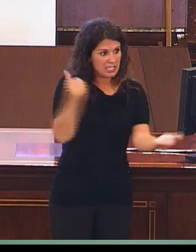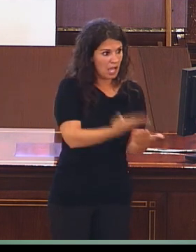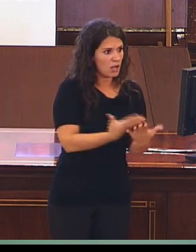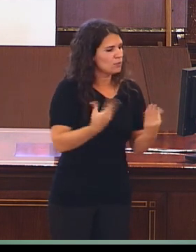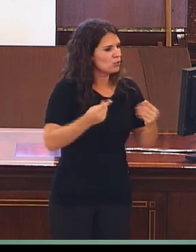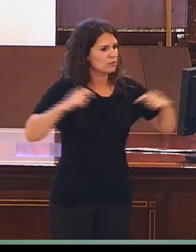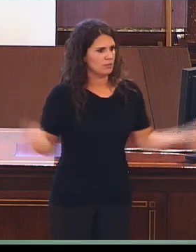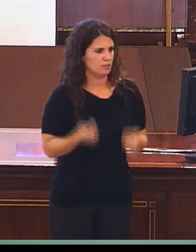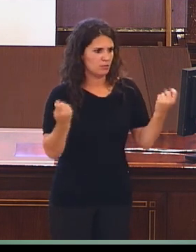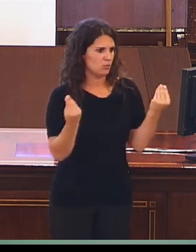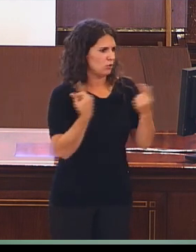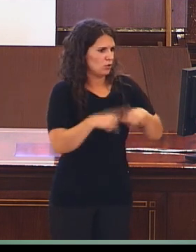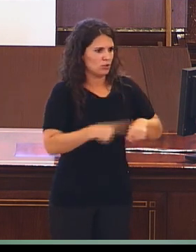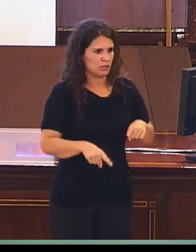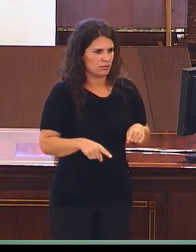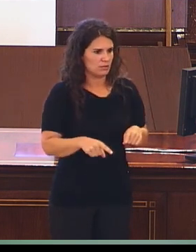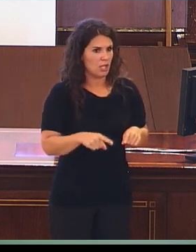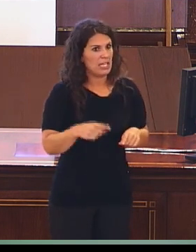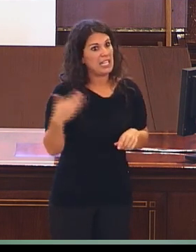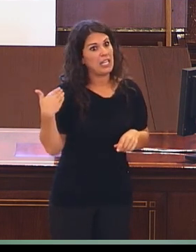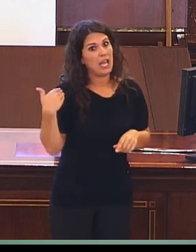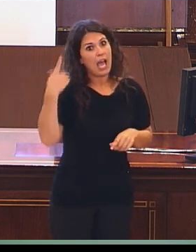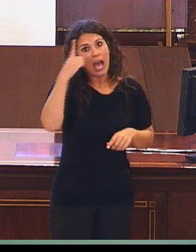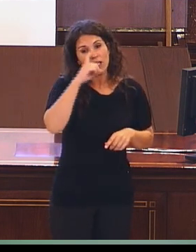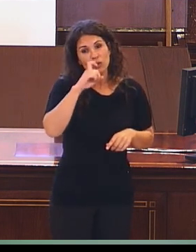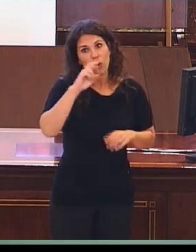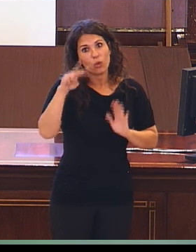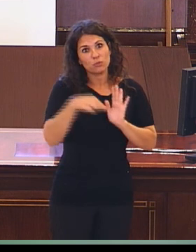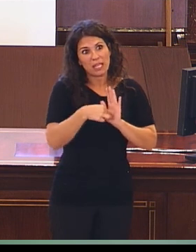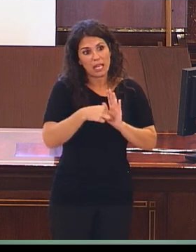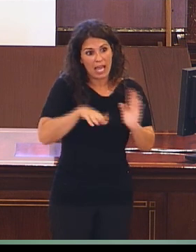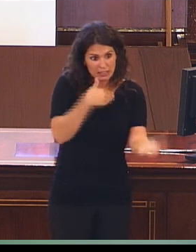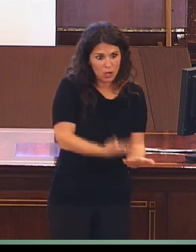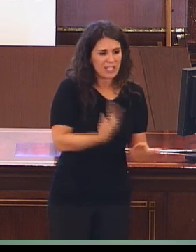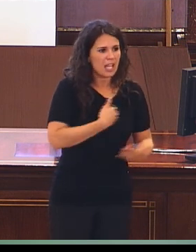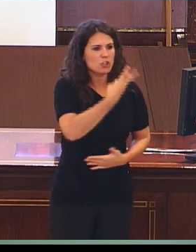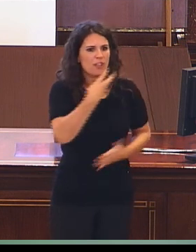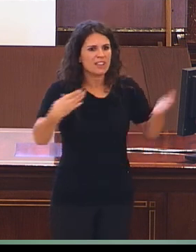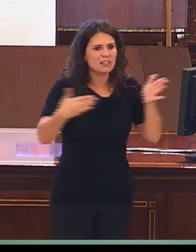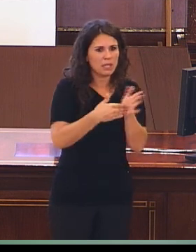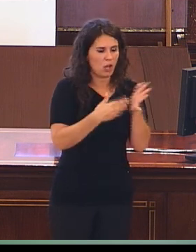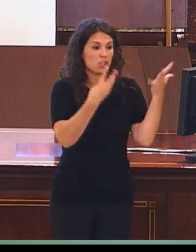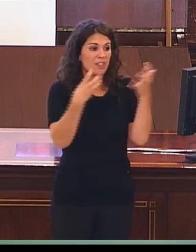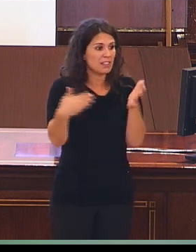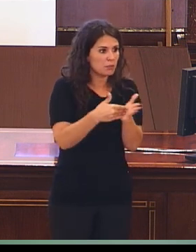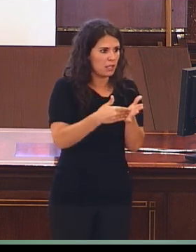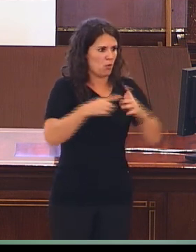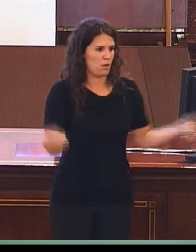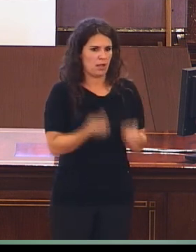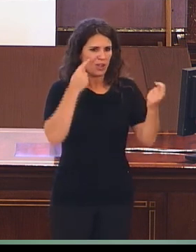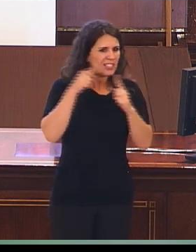Hasta, de dos mil hacia aquí, ¿no? Que más de ochocientas publicaciones dedicadas a las lenguas de signos.